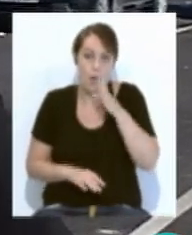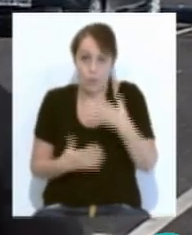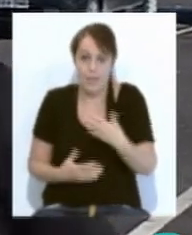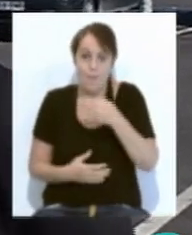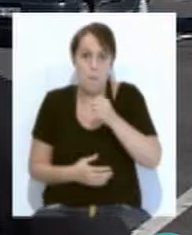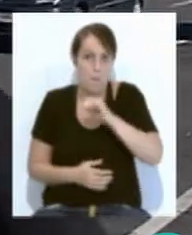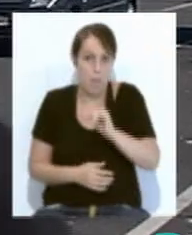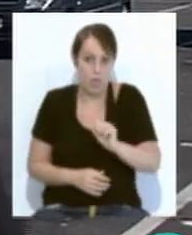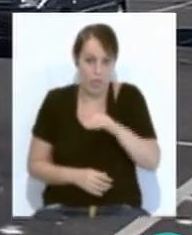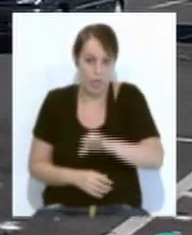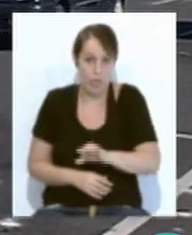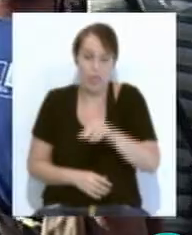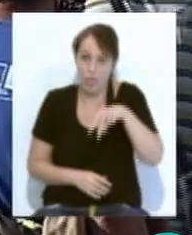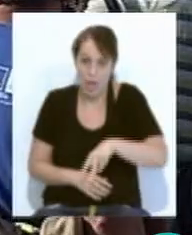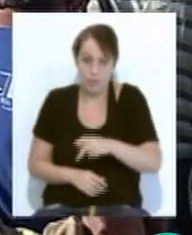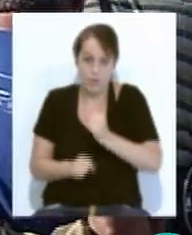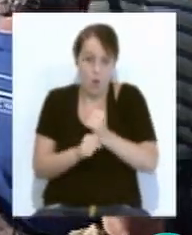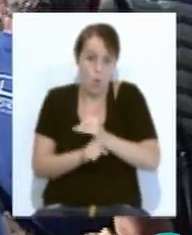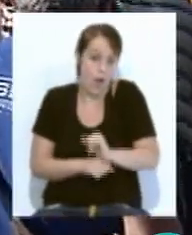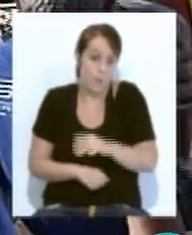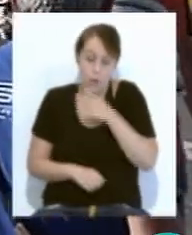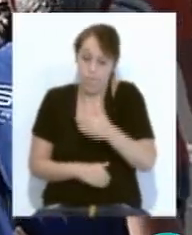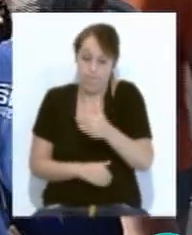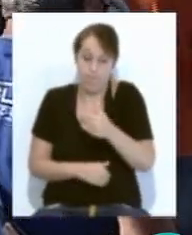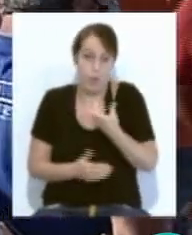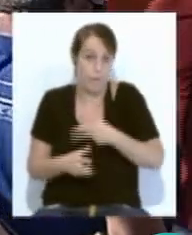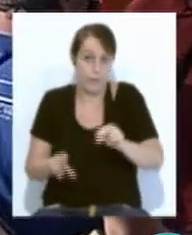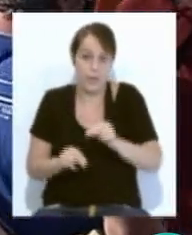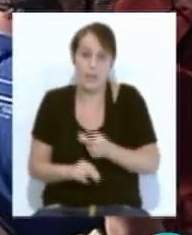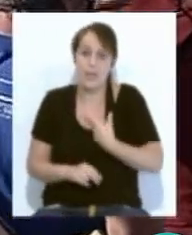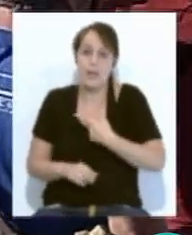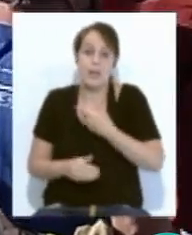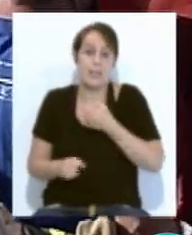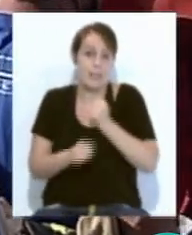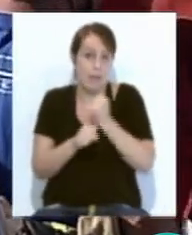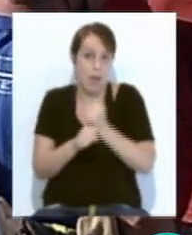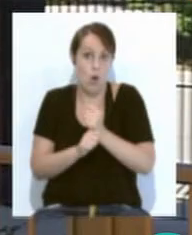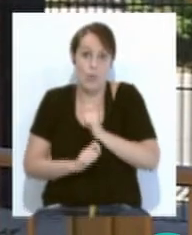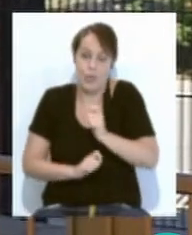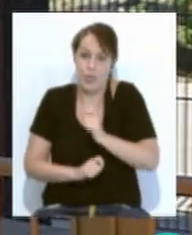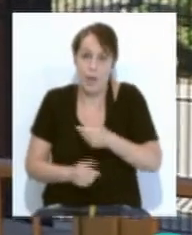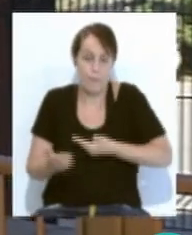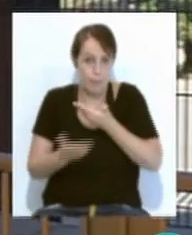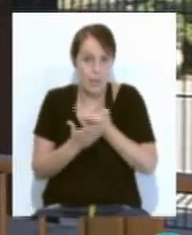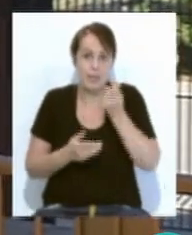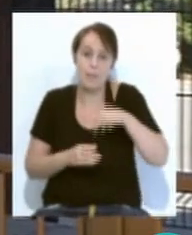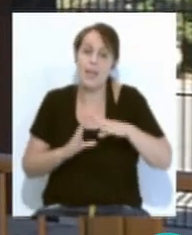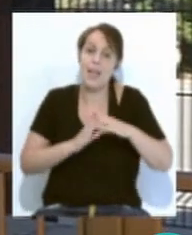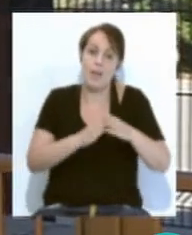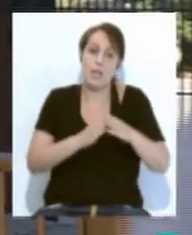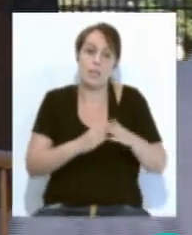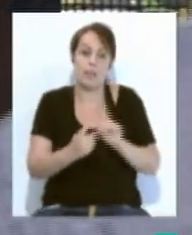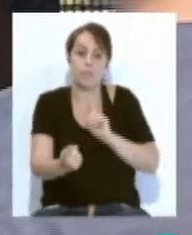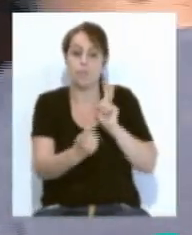carga de trabajo nosotros se nos acaba la carga de trabajo. A la exigencia de carga de trabajo piden un encuentro con Navantia para solventar esta situación